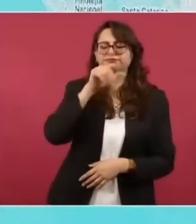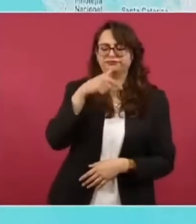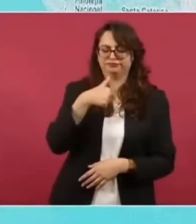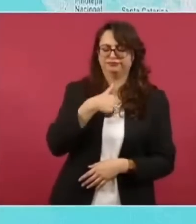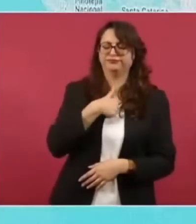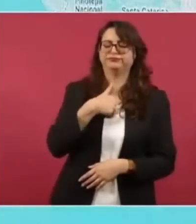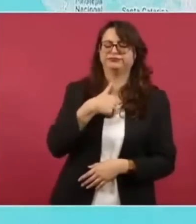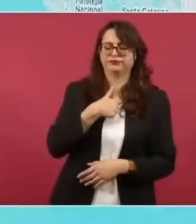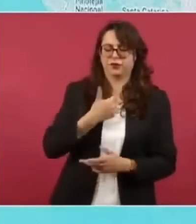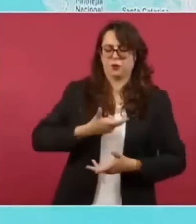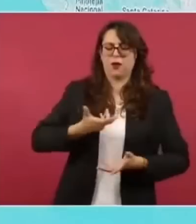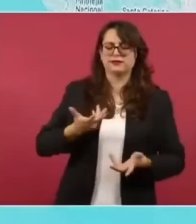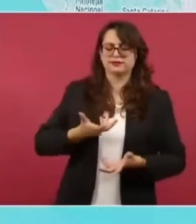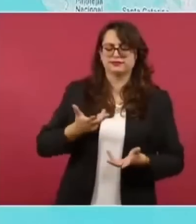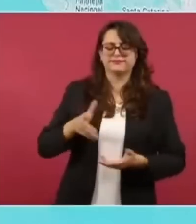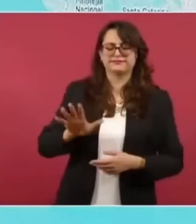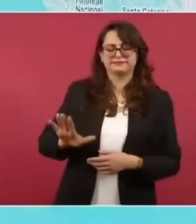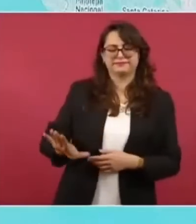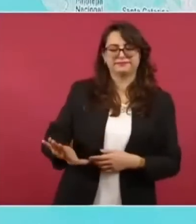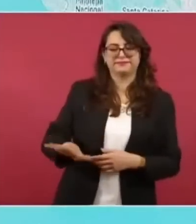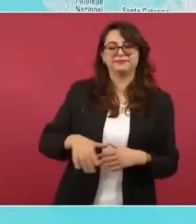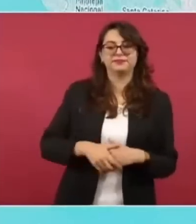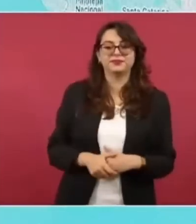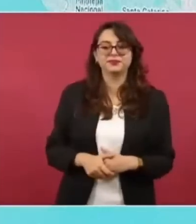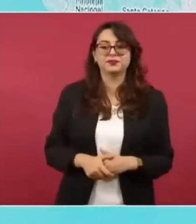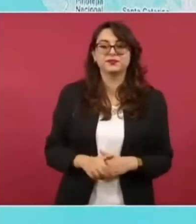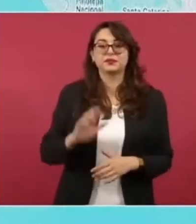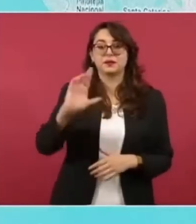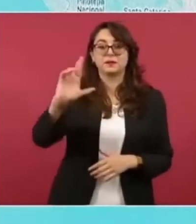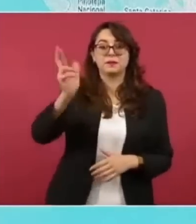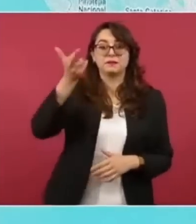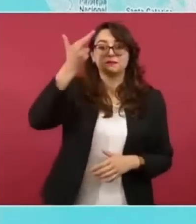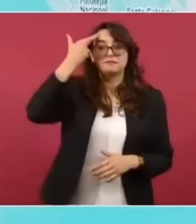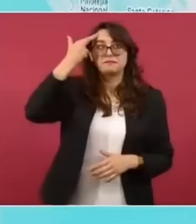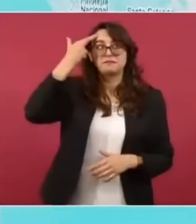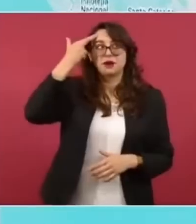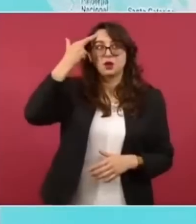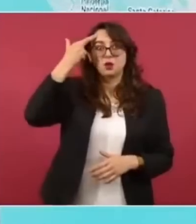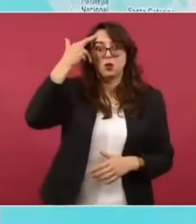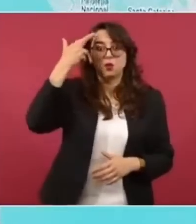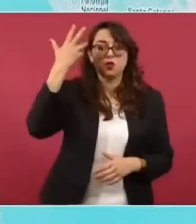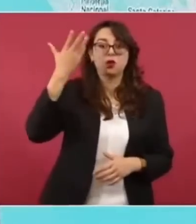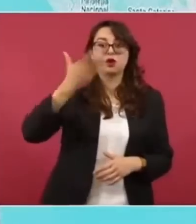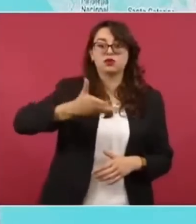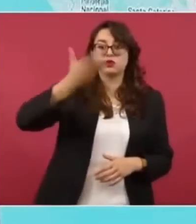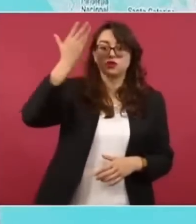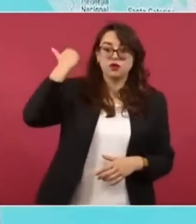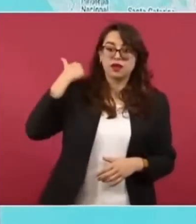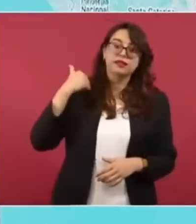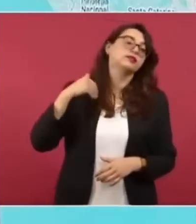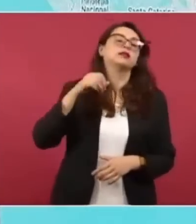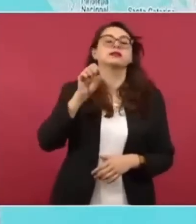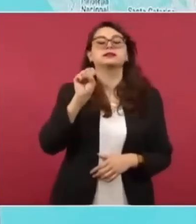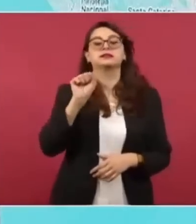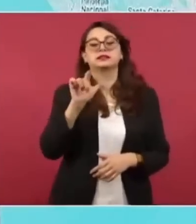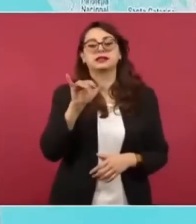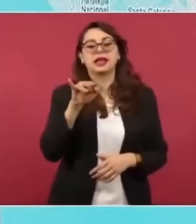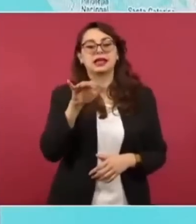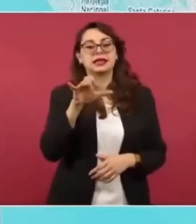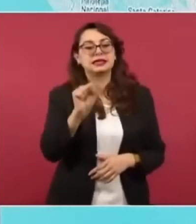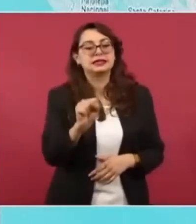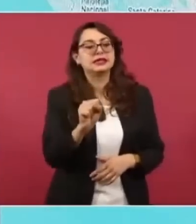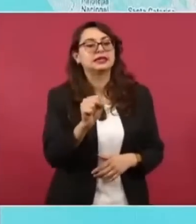en la época de mayor influyentismo con salinas y los gobiernos